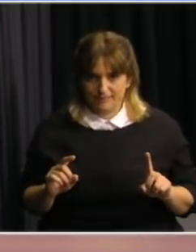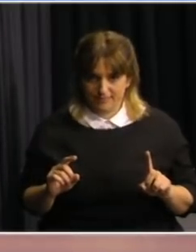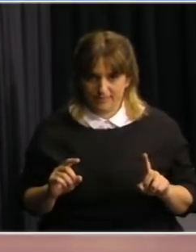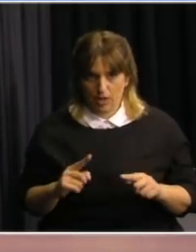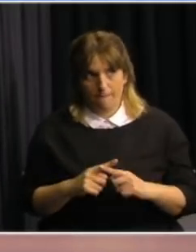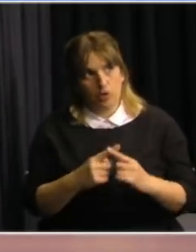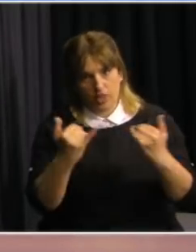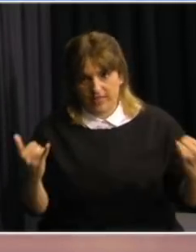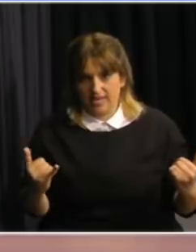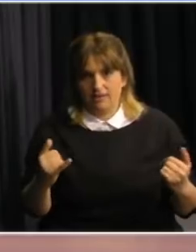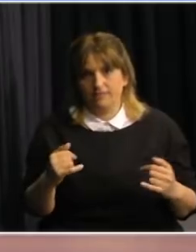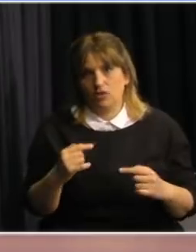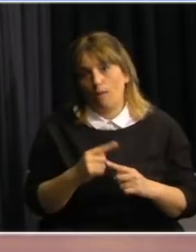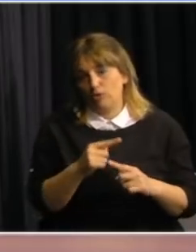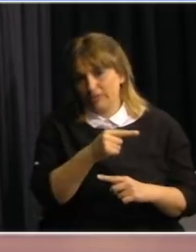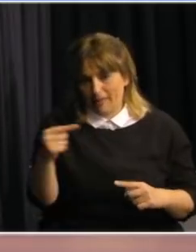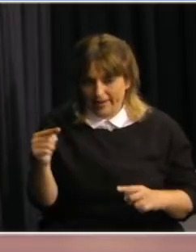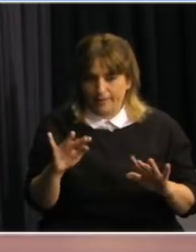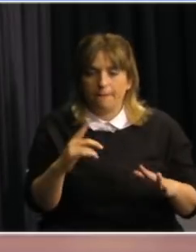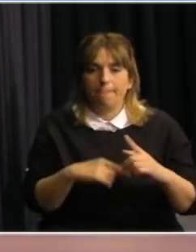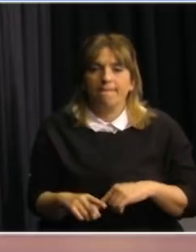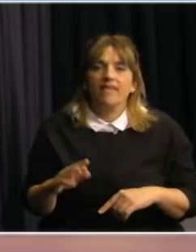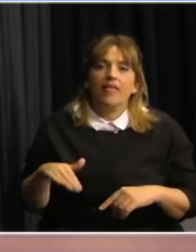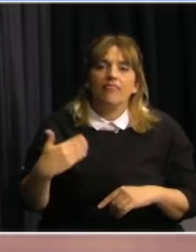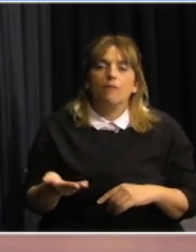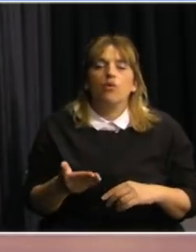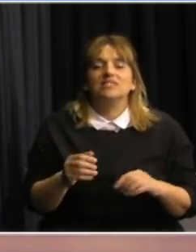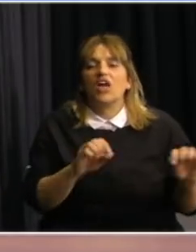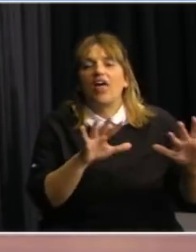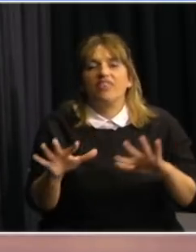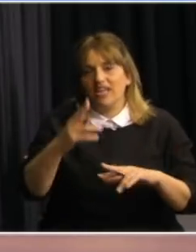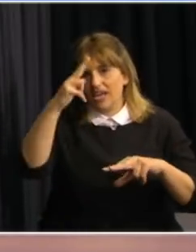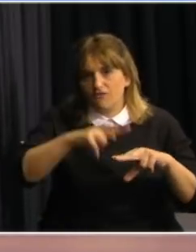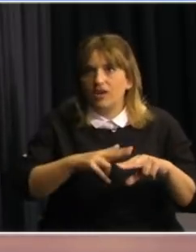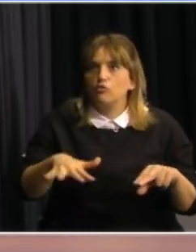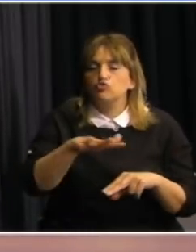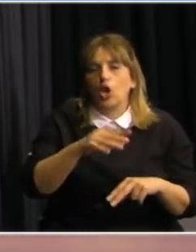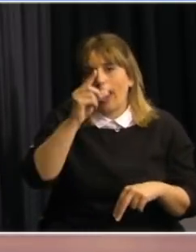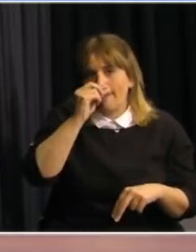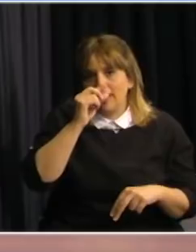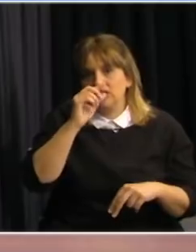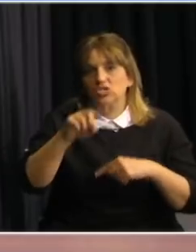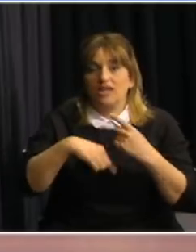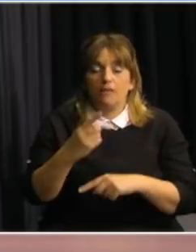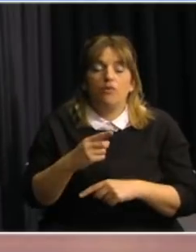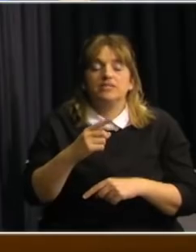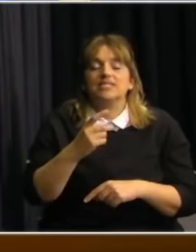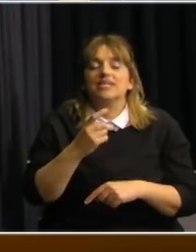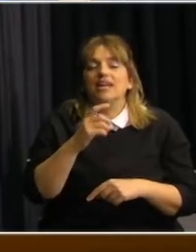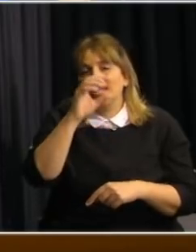diario en promedio semanal. Después de eso se pasa de un caso a 10 casos a la zona amarilla y después para arriba al naranja y al rojo.